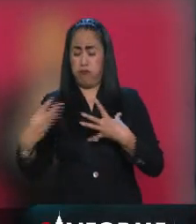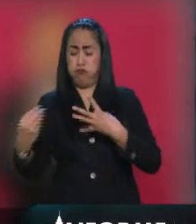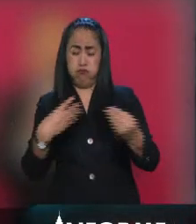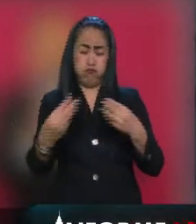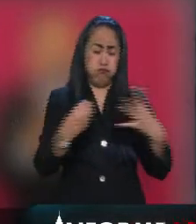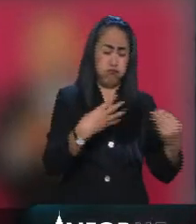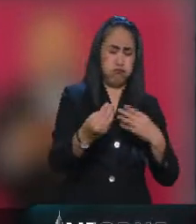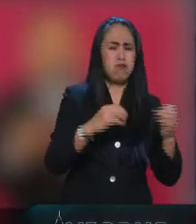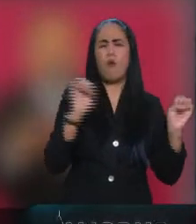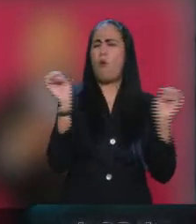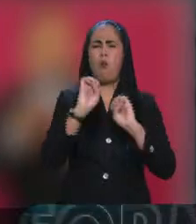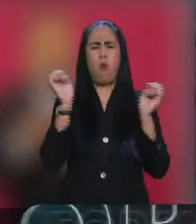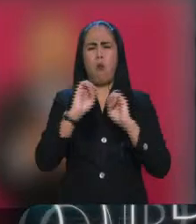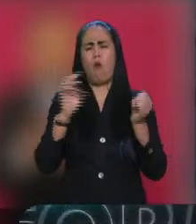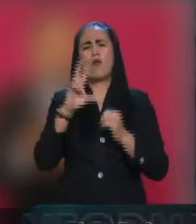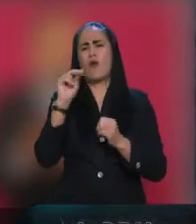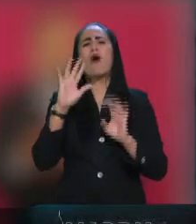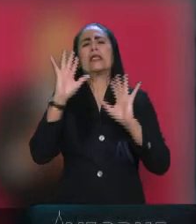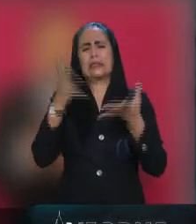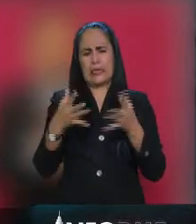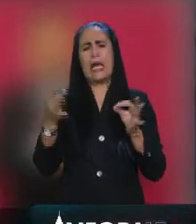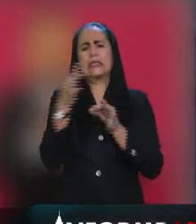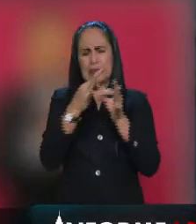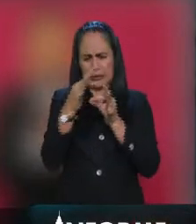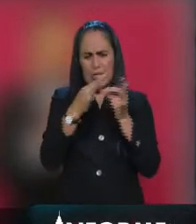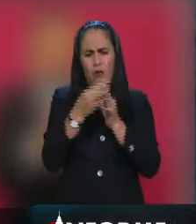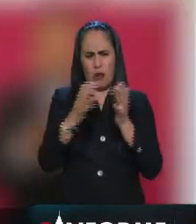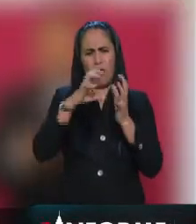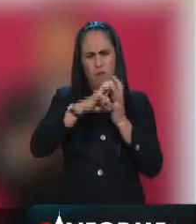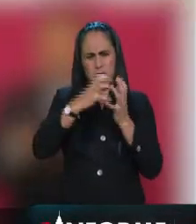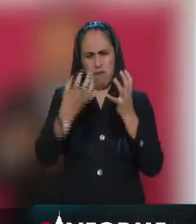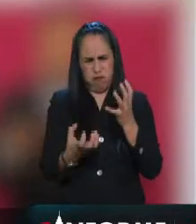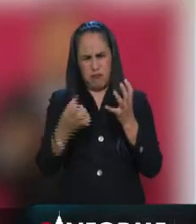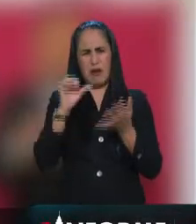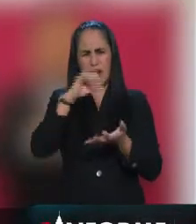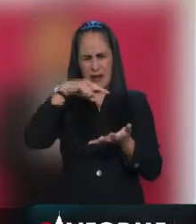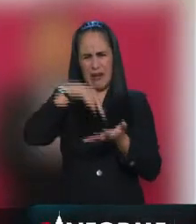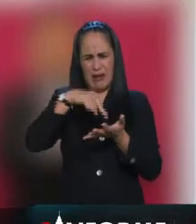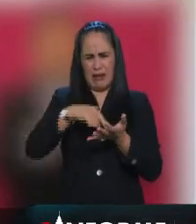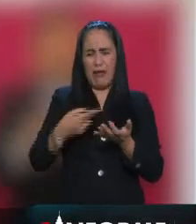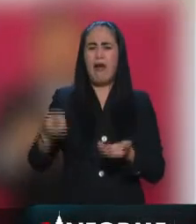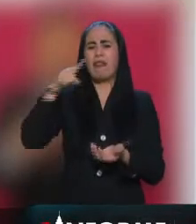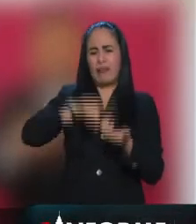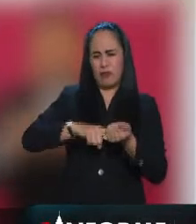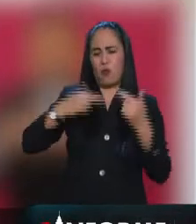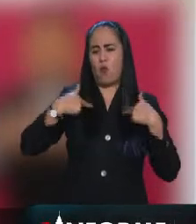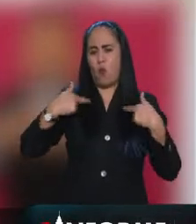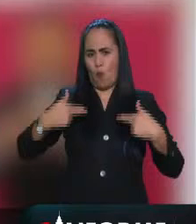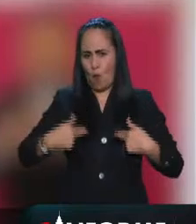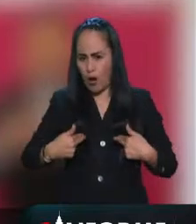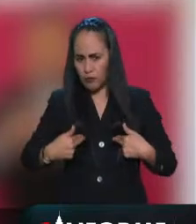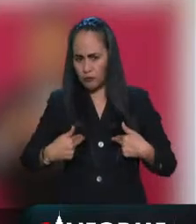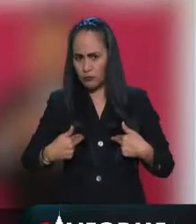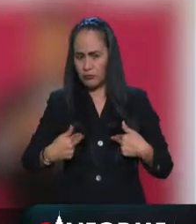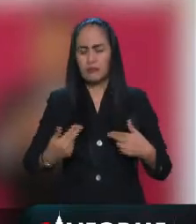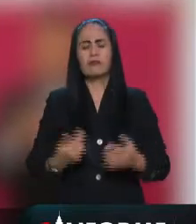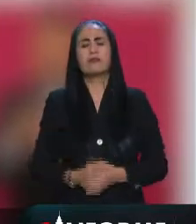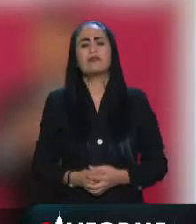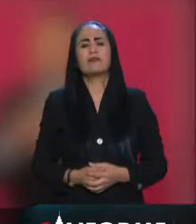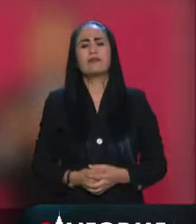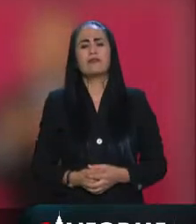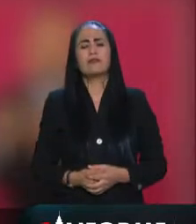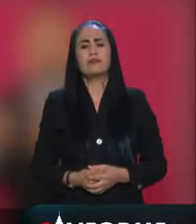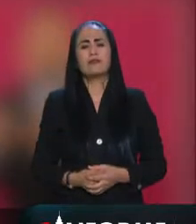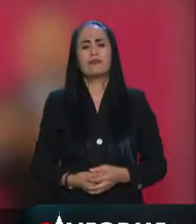cumplido con sus células huésped, que son las células inmunológicas del sistema de los humanos. Y desde luego,